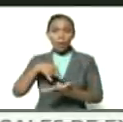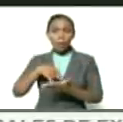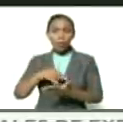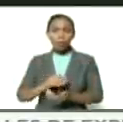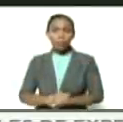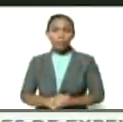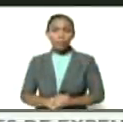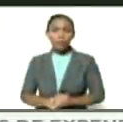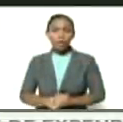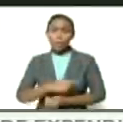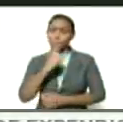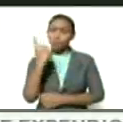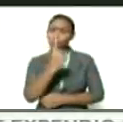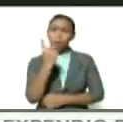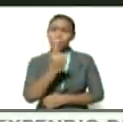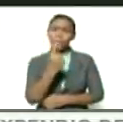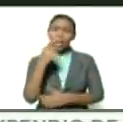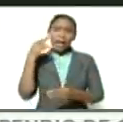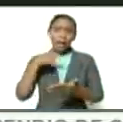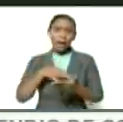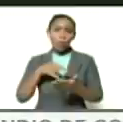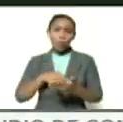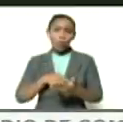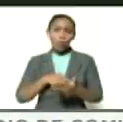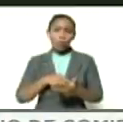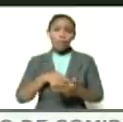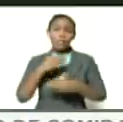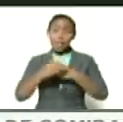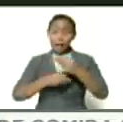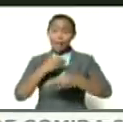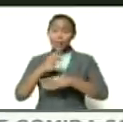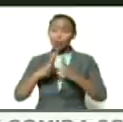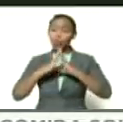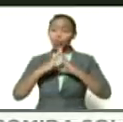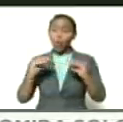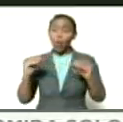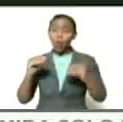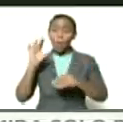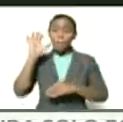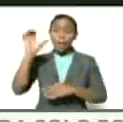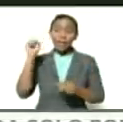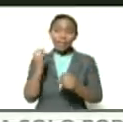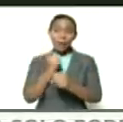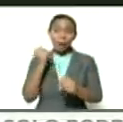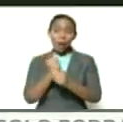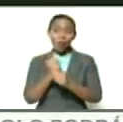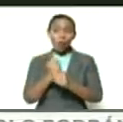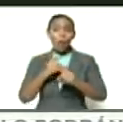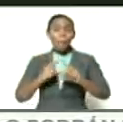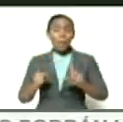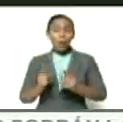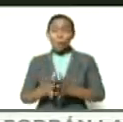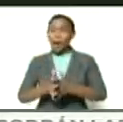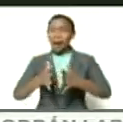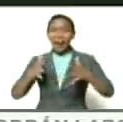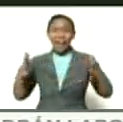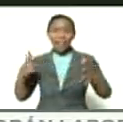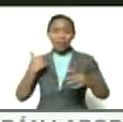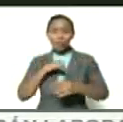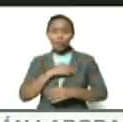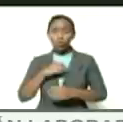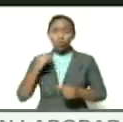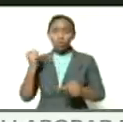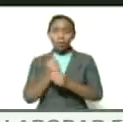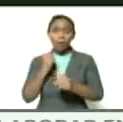pero no solo en Campo de Carabobo se están haciendo obras en todo el país pero la obra más grande que estamos haciendo